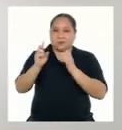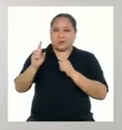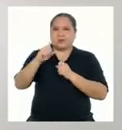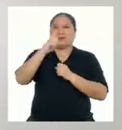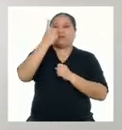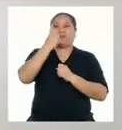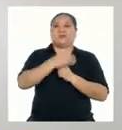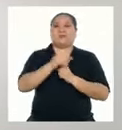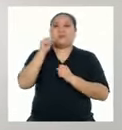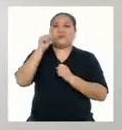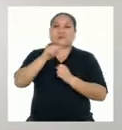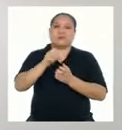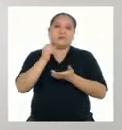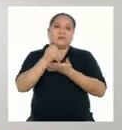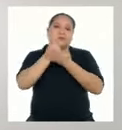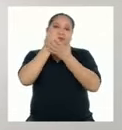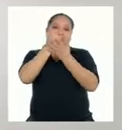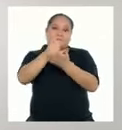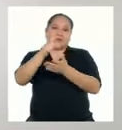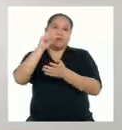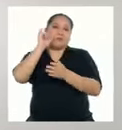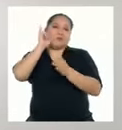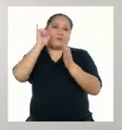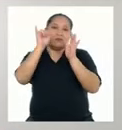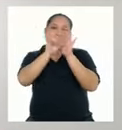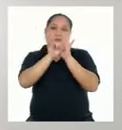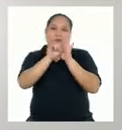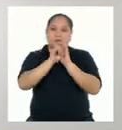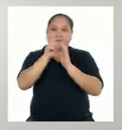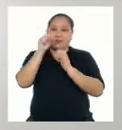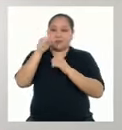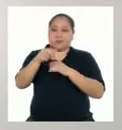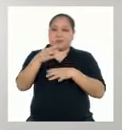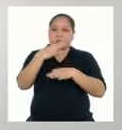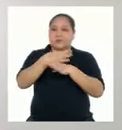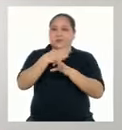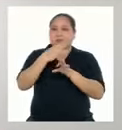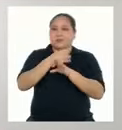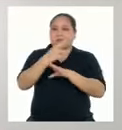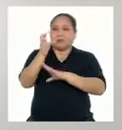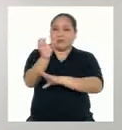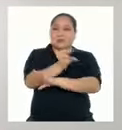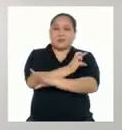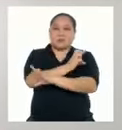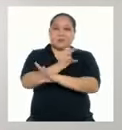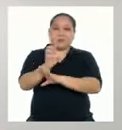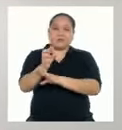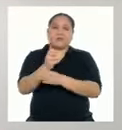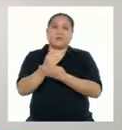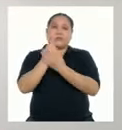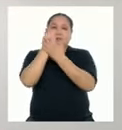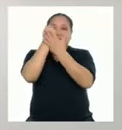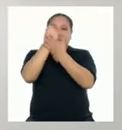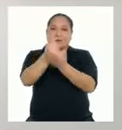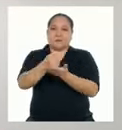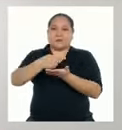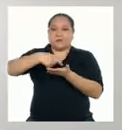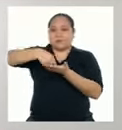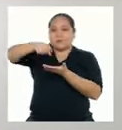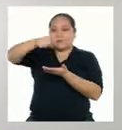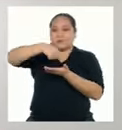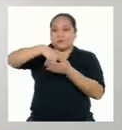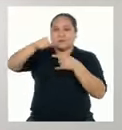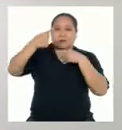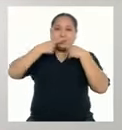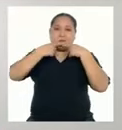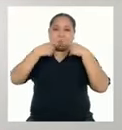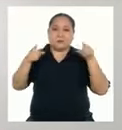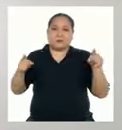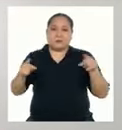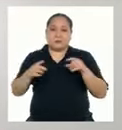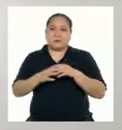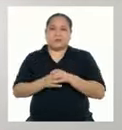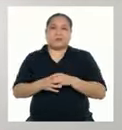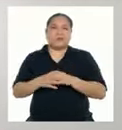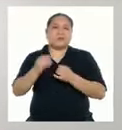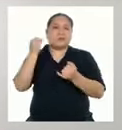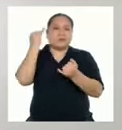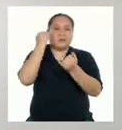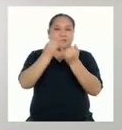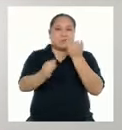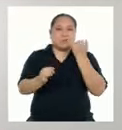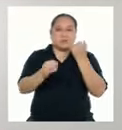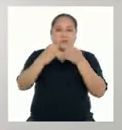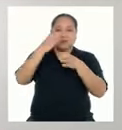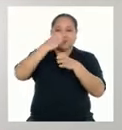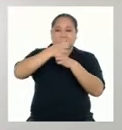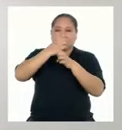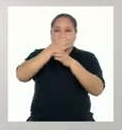único Por medio de una imagen Es una estrategia poética Que ayuda a enviar mensajes Y a romper